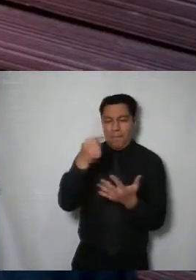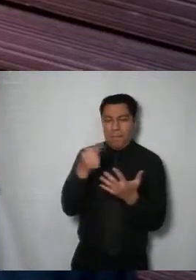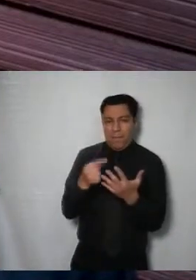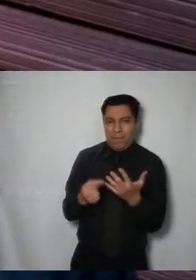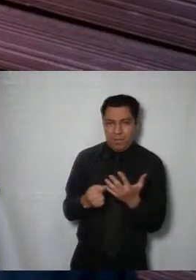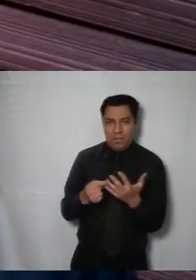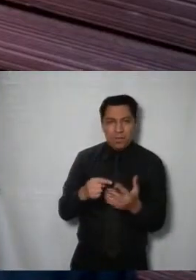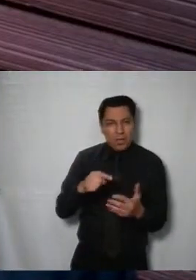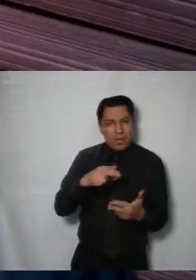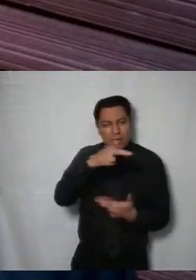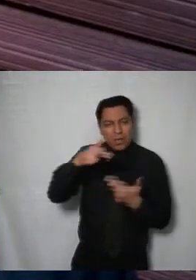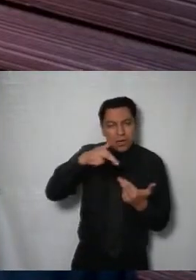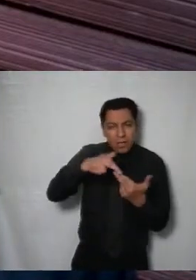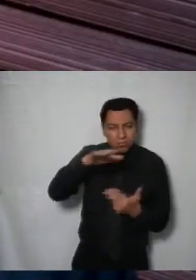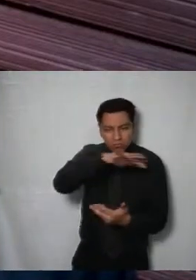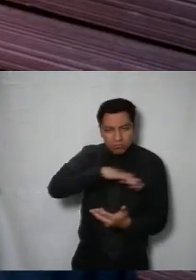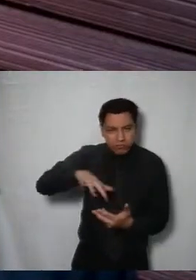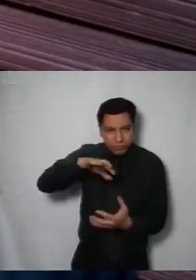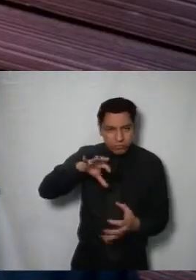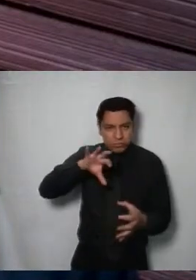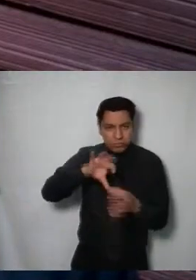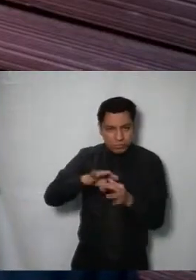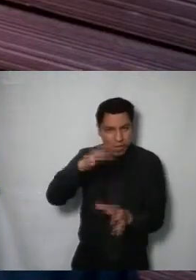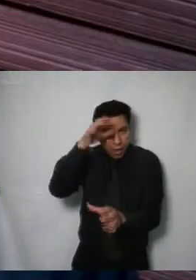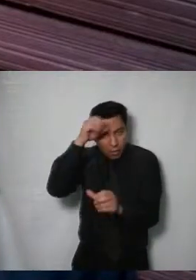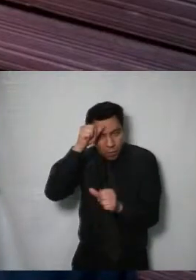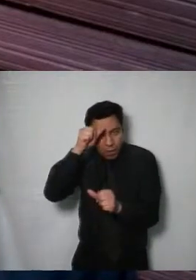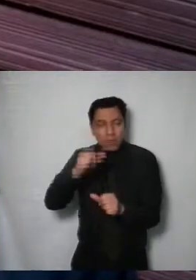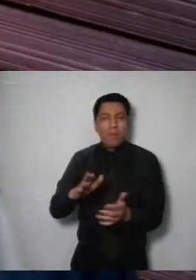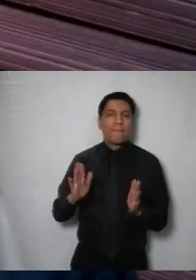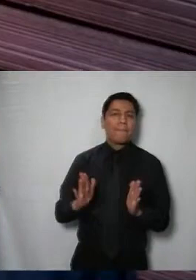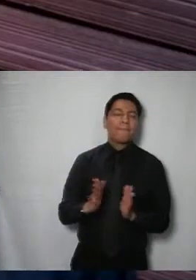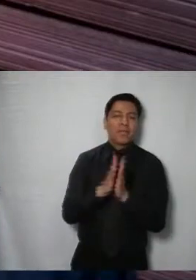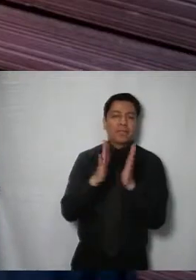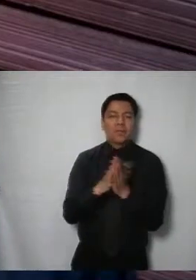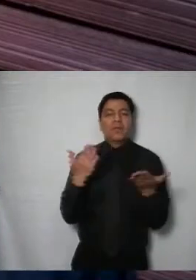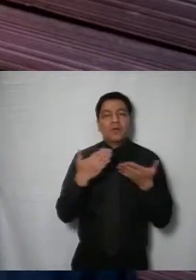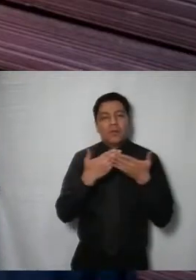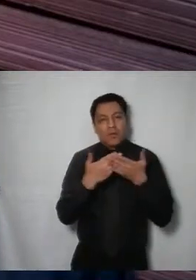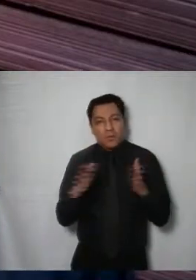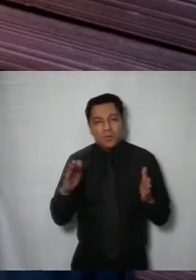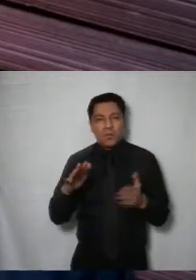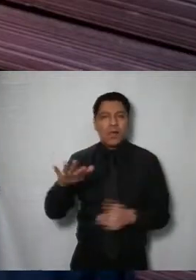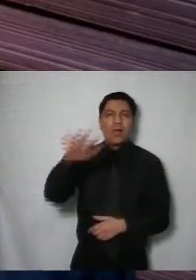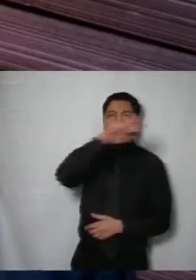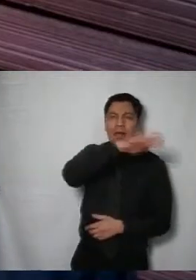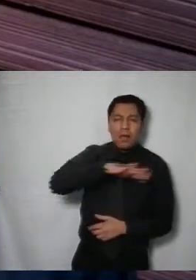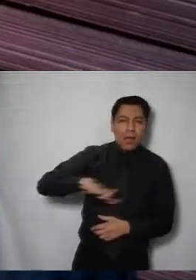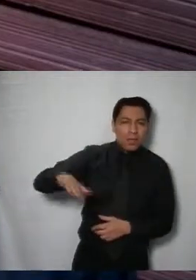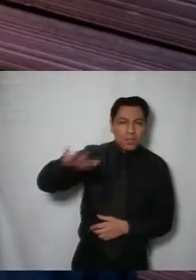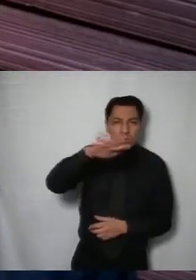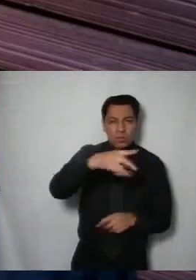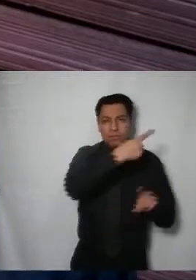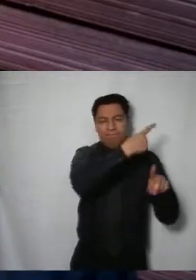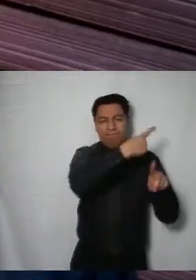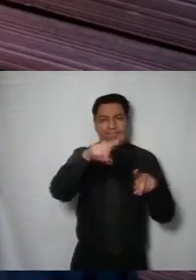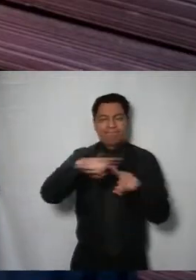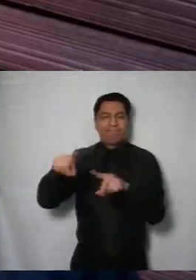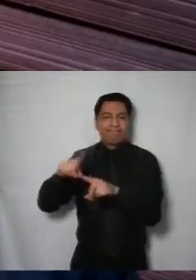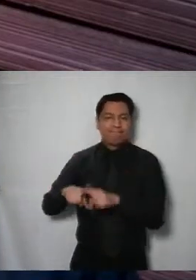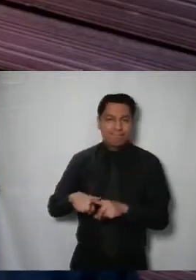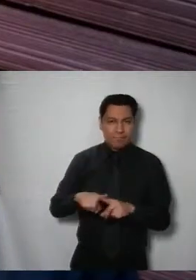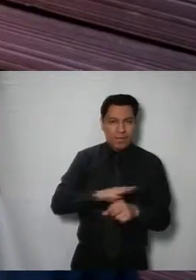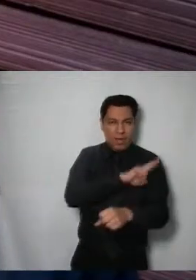el acuerdo regional sobre acceso a la información a la participación pública y a la justicia de asuntos ambientales o acuerdo de escasú